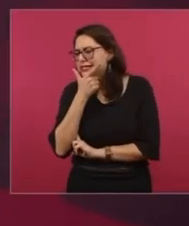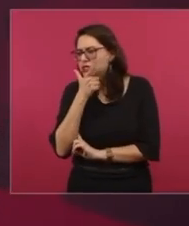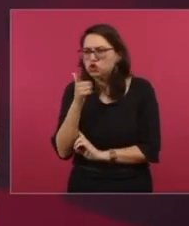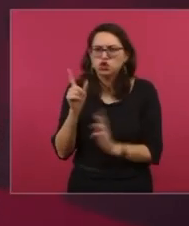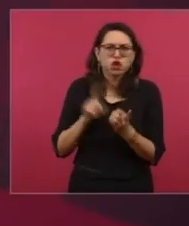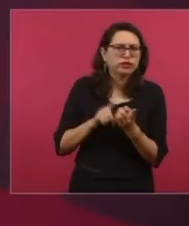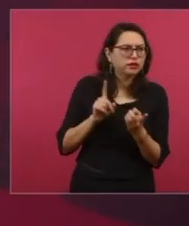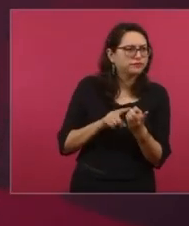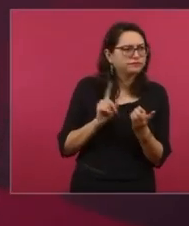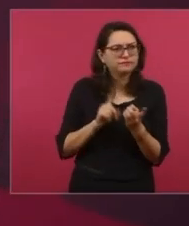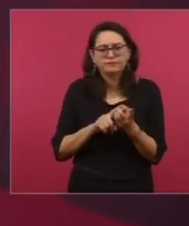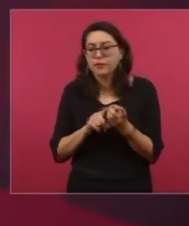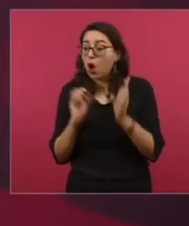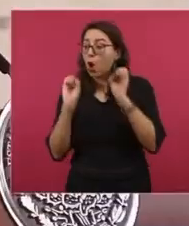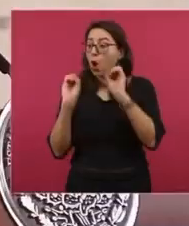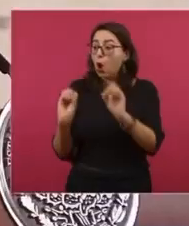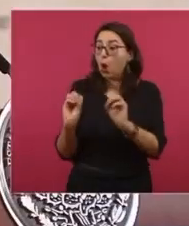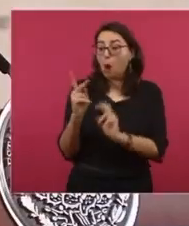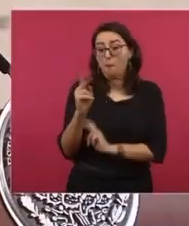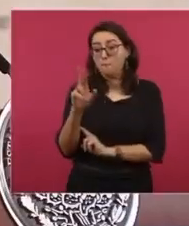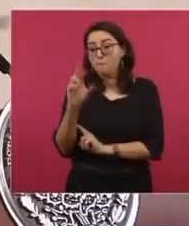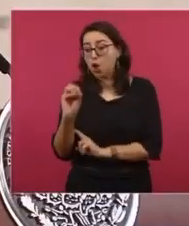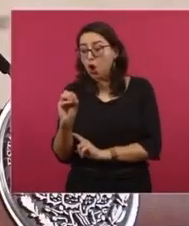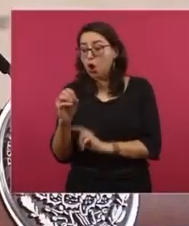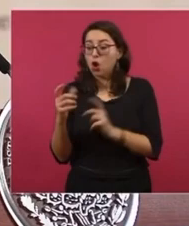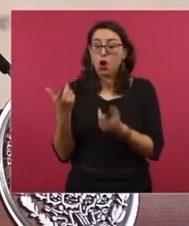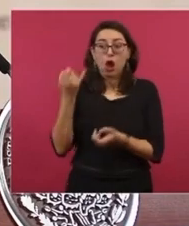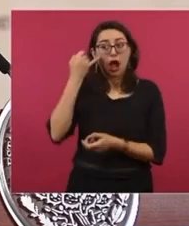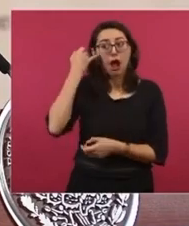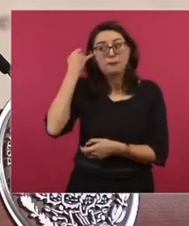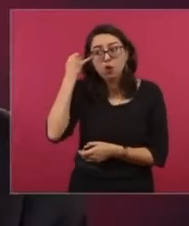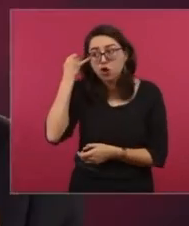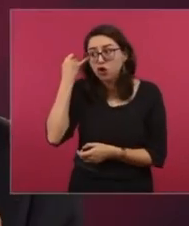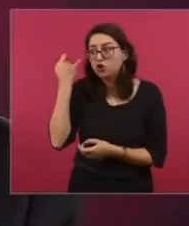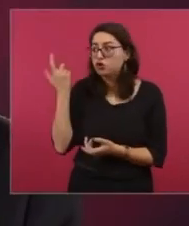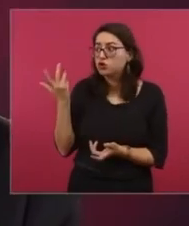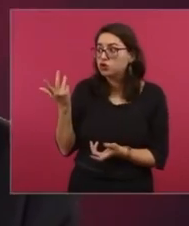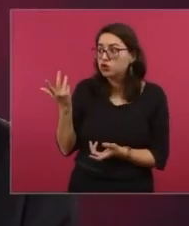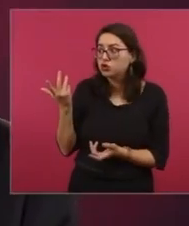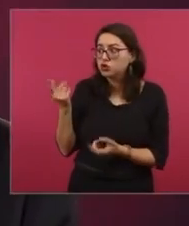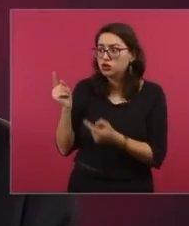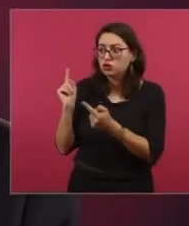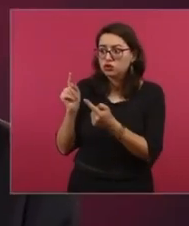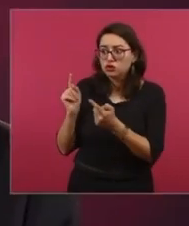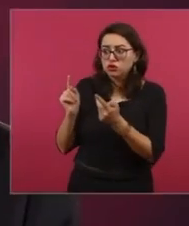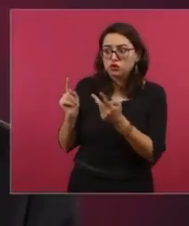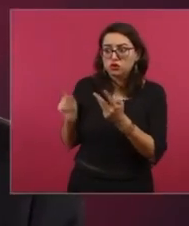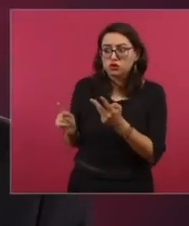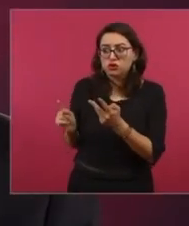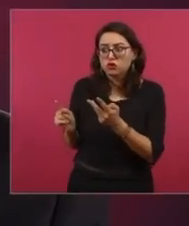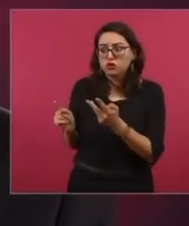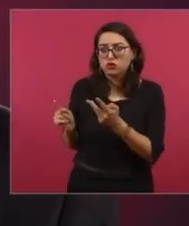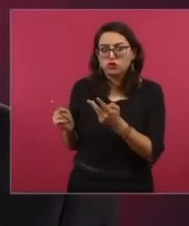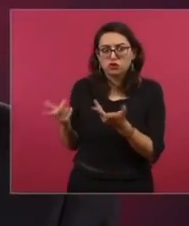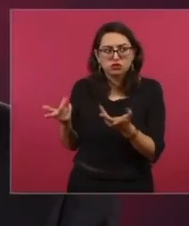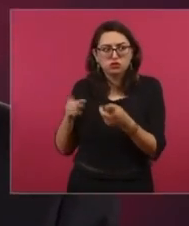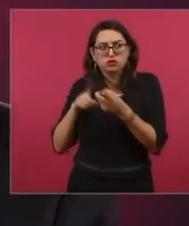pusieran oficinas pro-Francia, pro